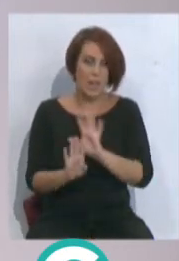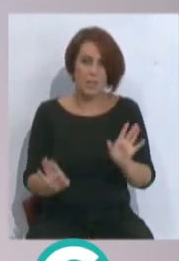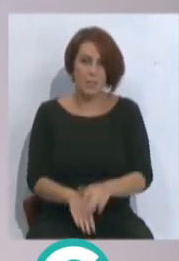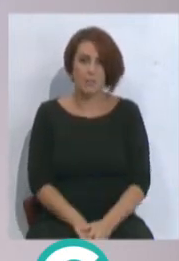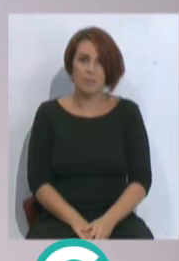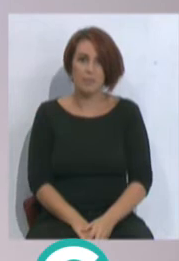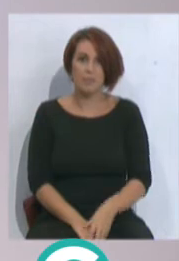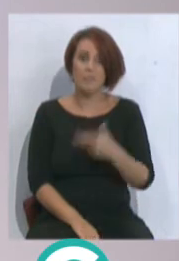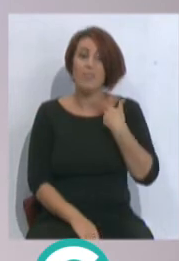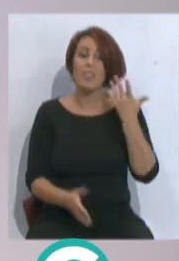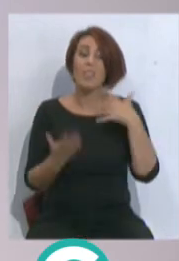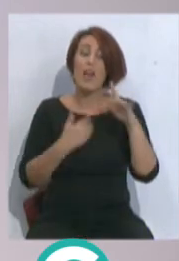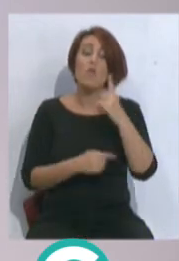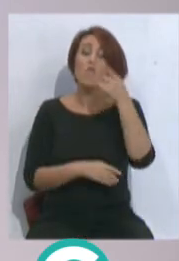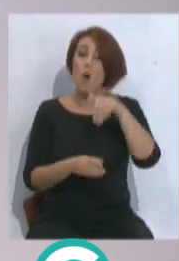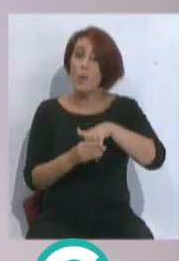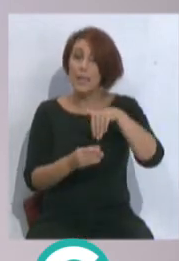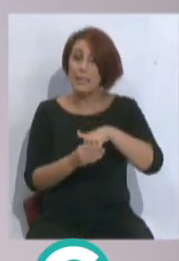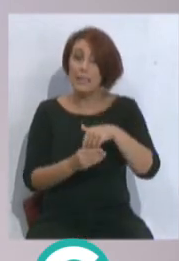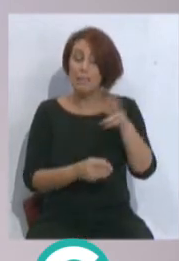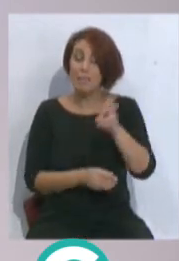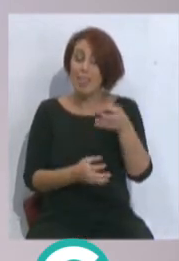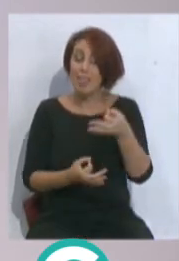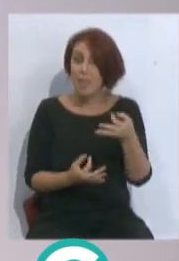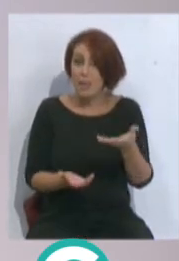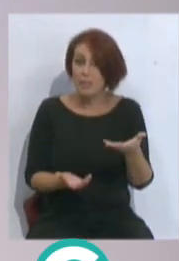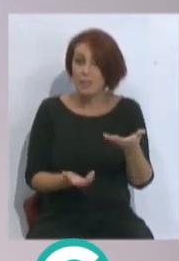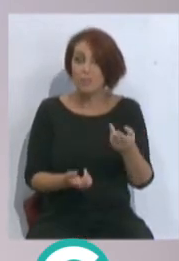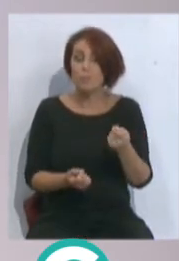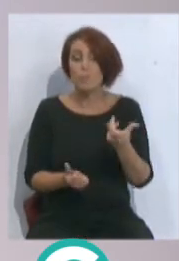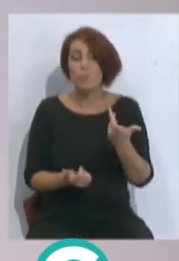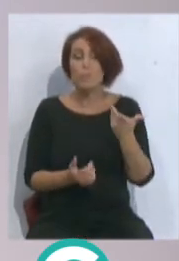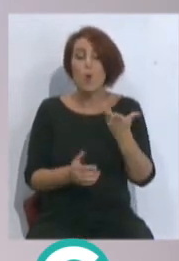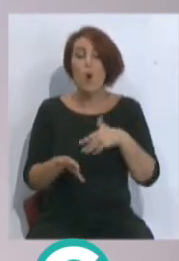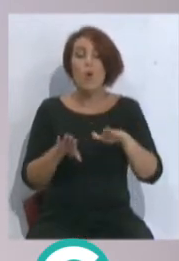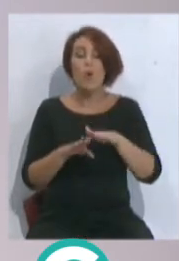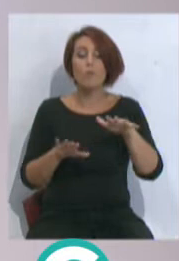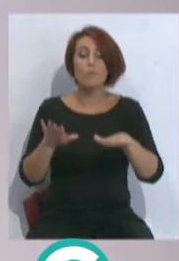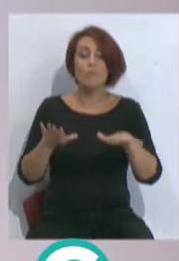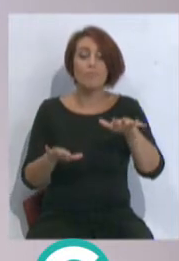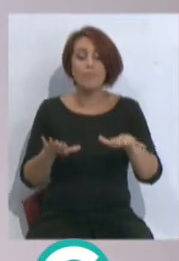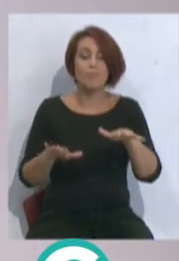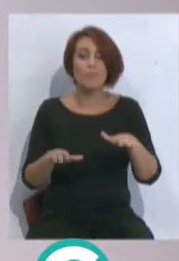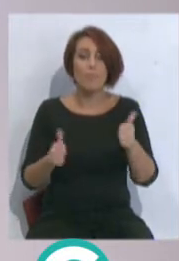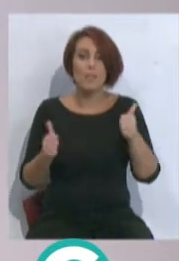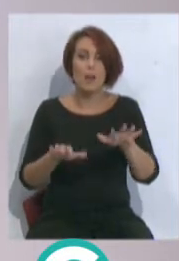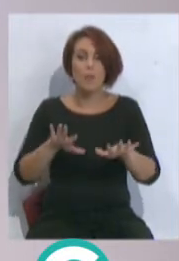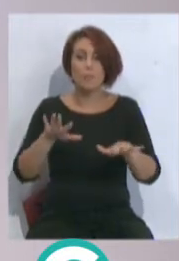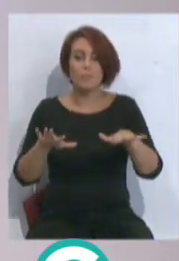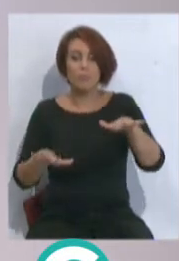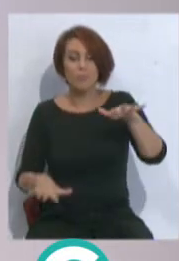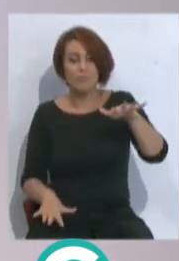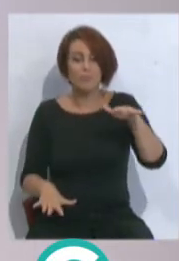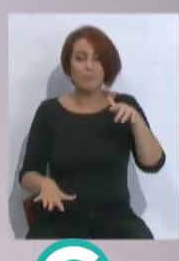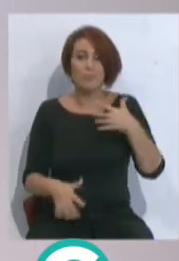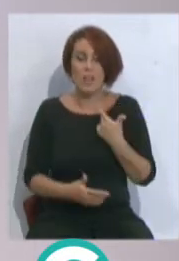Se ha caqueado uno de los componentes que tenía que haber venido también, que hubiera hecho un poquito más equilibrada la mesa, pero de momento está totalmente caída hacia la izquierda.